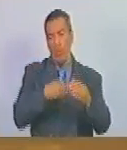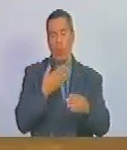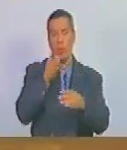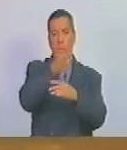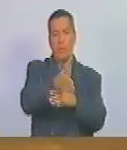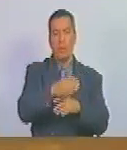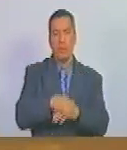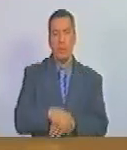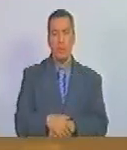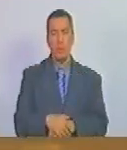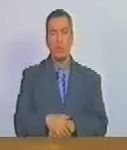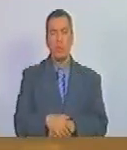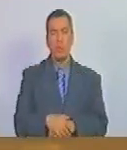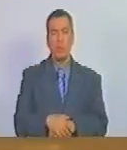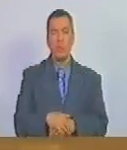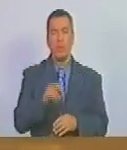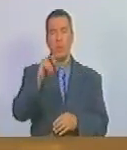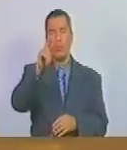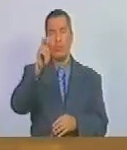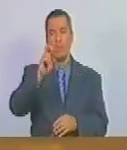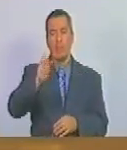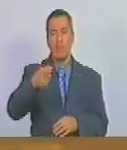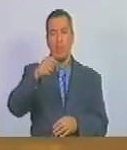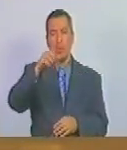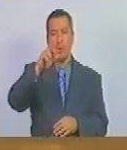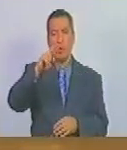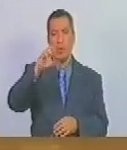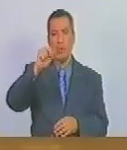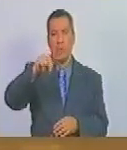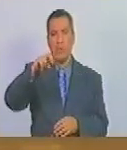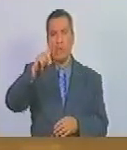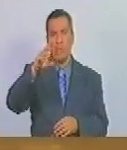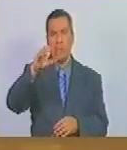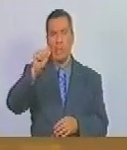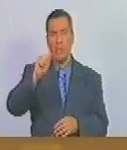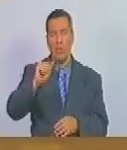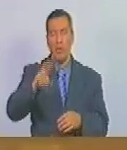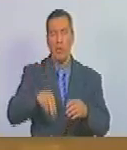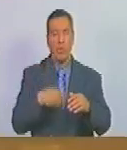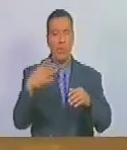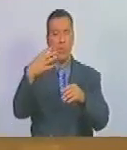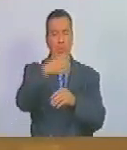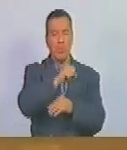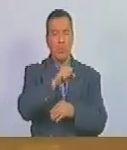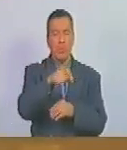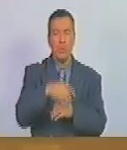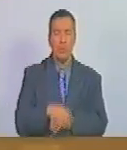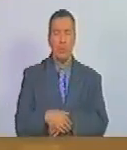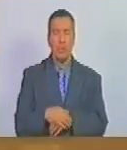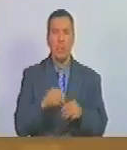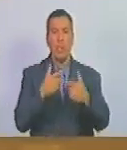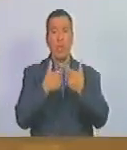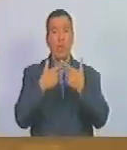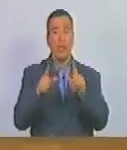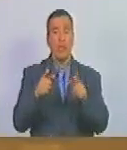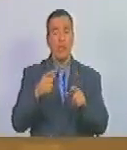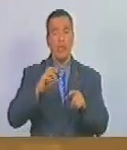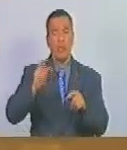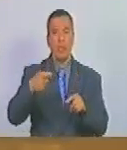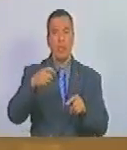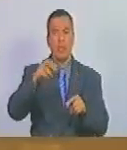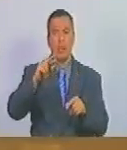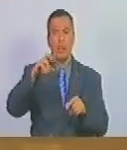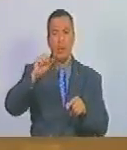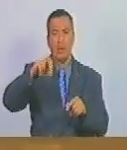a la Nueva Granada, para poder alcanzar la libertad de Nueva Granada.